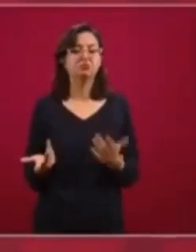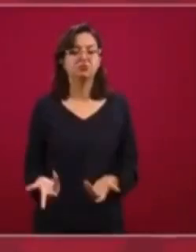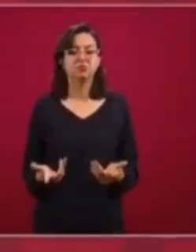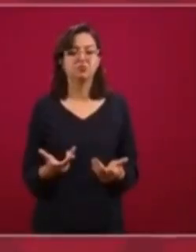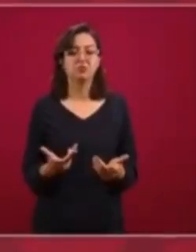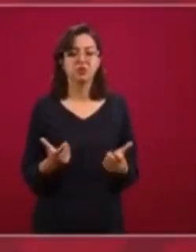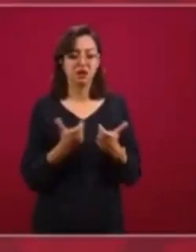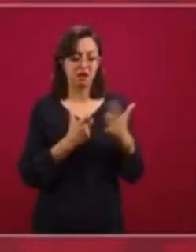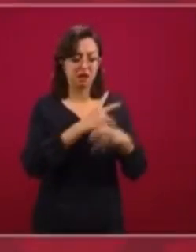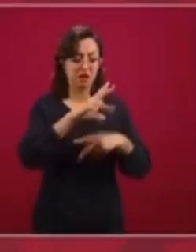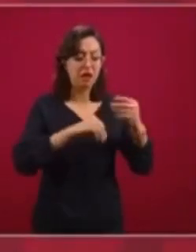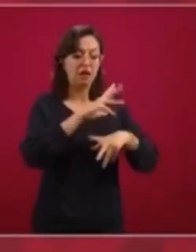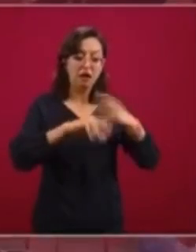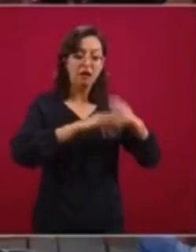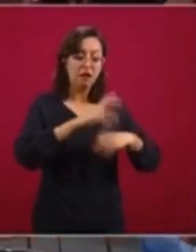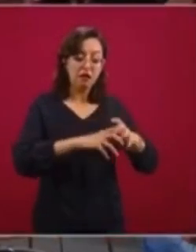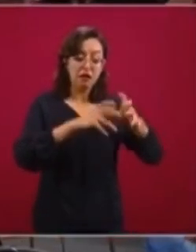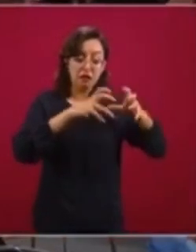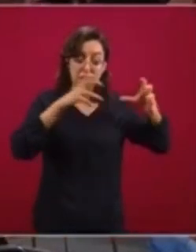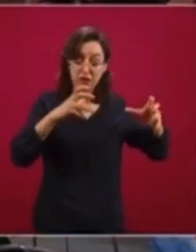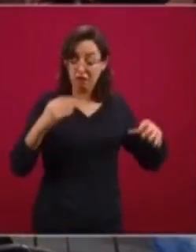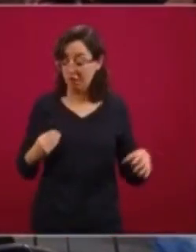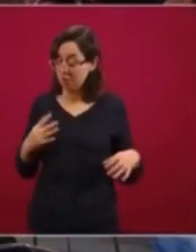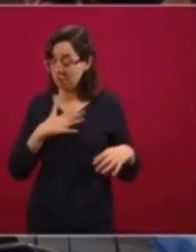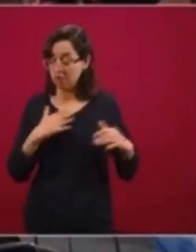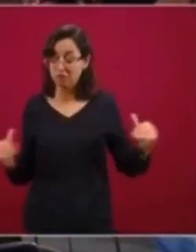Crecimiento no es sinónimo de bienestar,